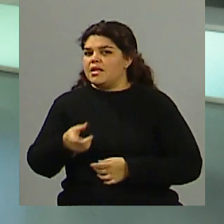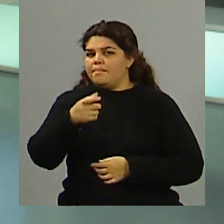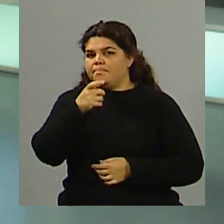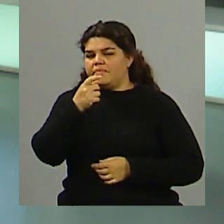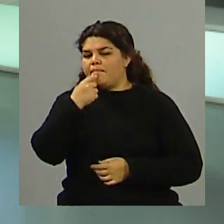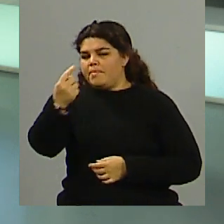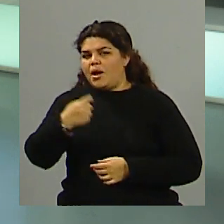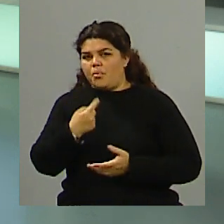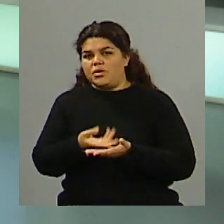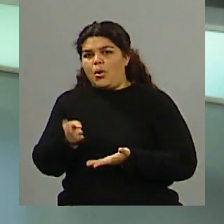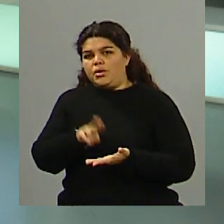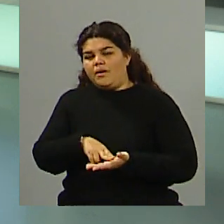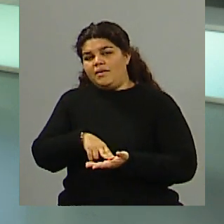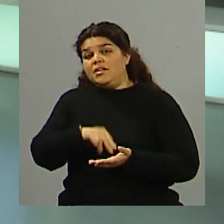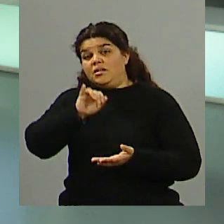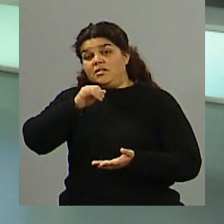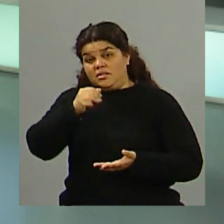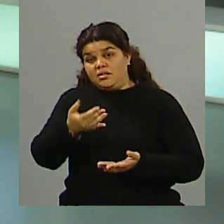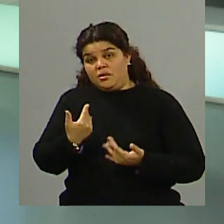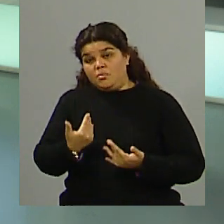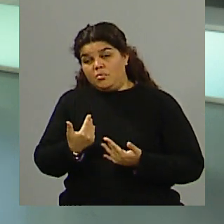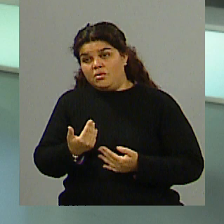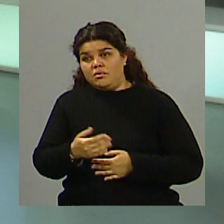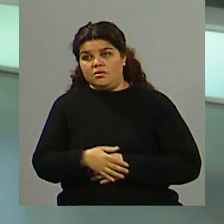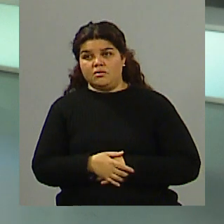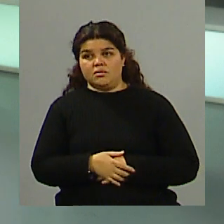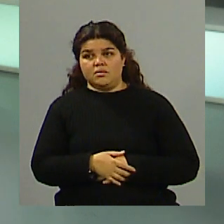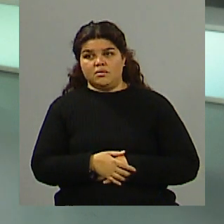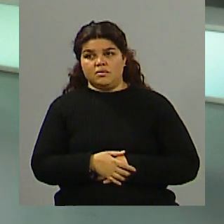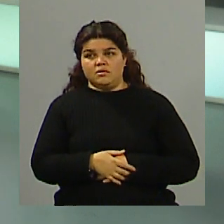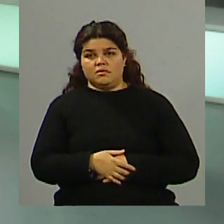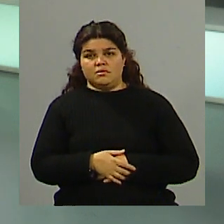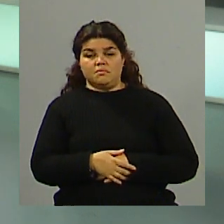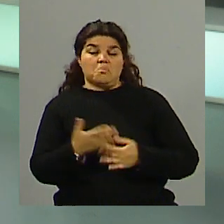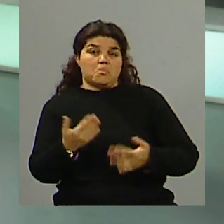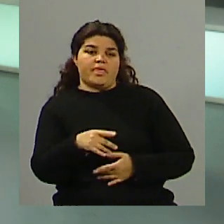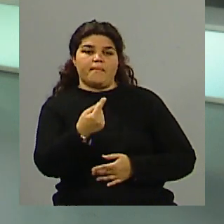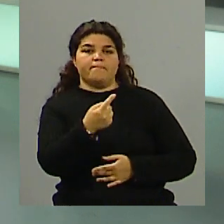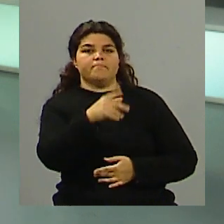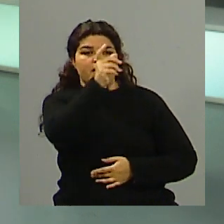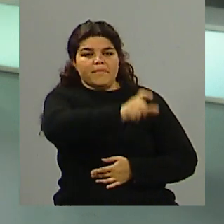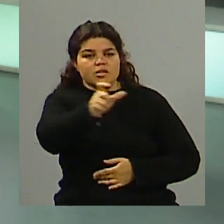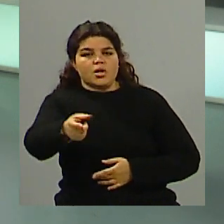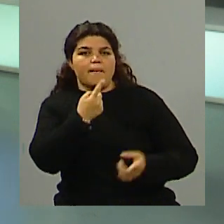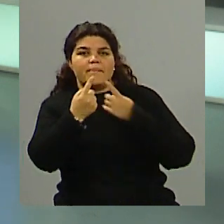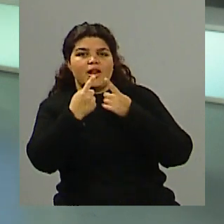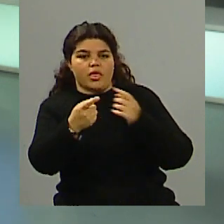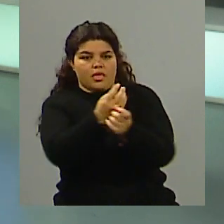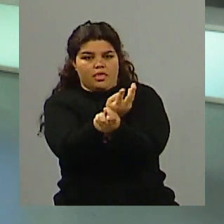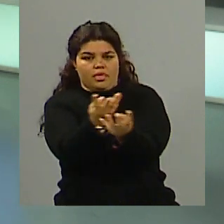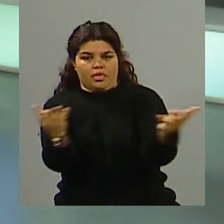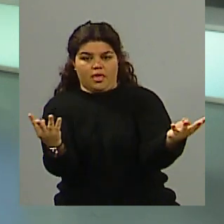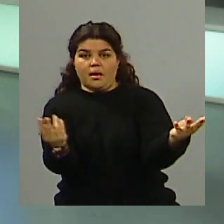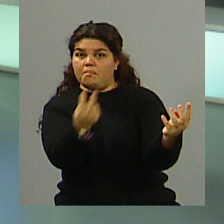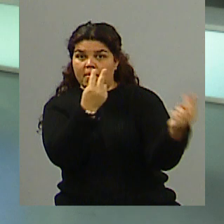supuesto, la repregunta es otro formato de debate en el cual, o el periodista puede repreguntar, lo cual significa también una formación